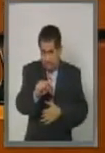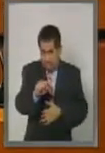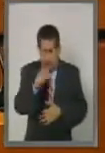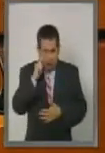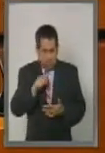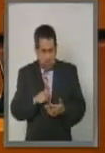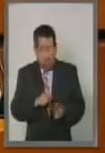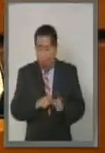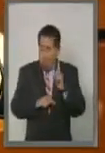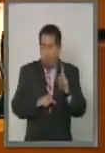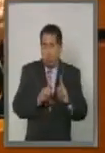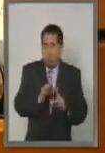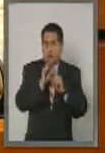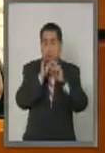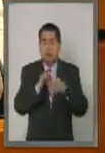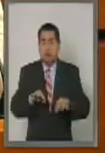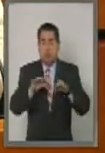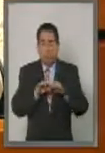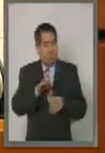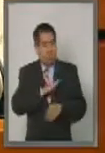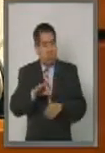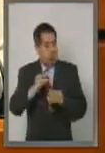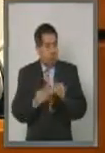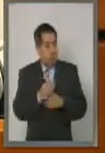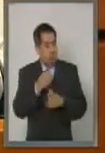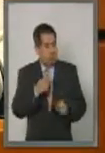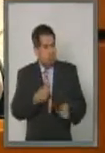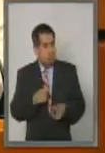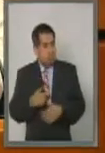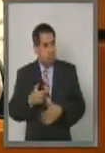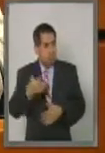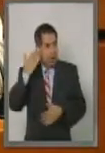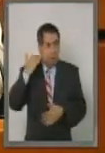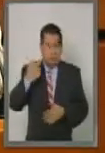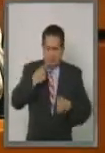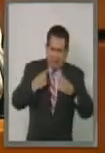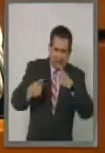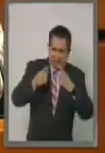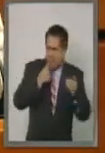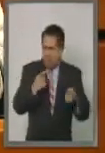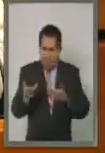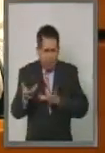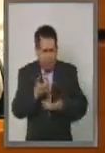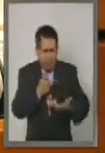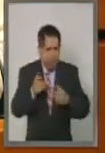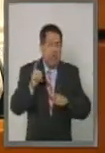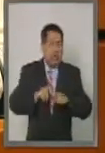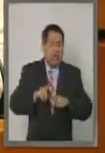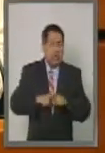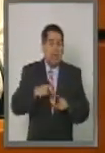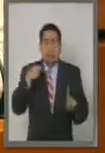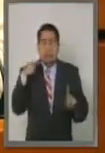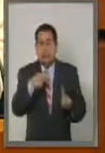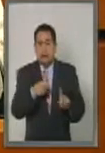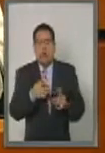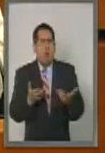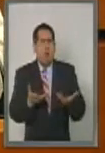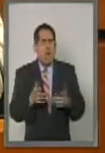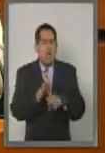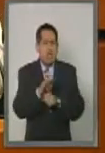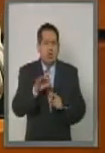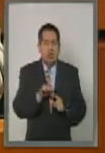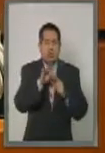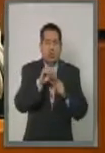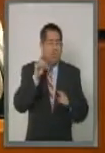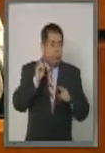uno de los aspectos novedosos y que generó una discusión importante fue precisamente el que la